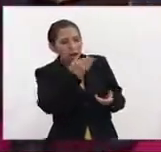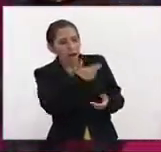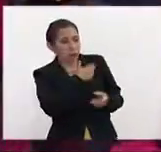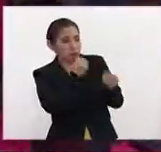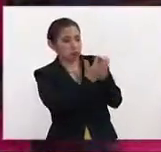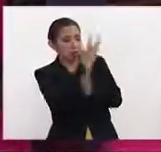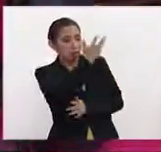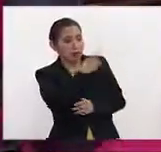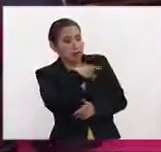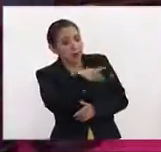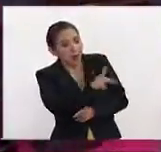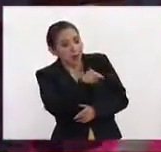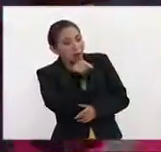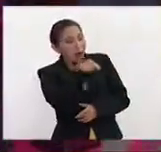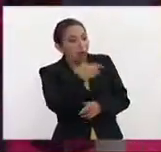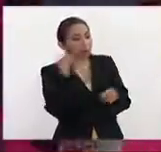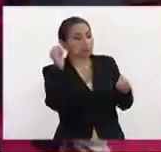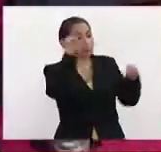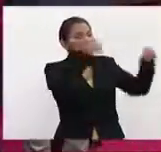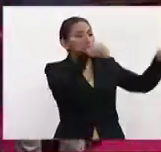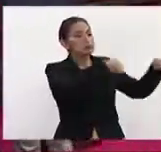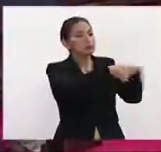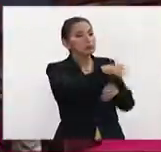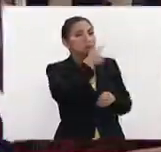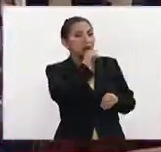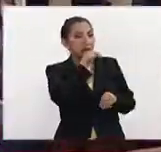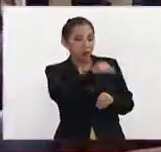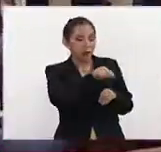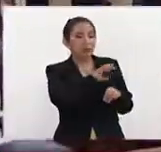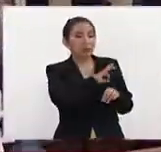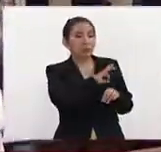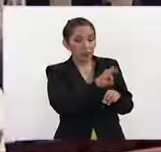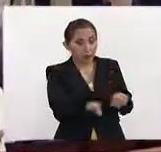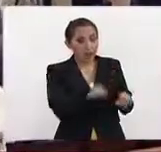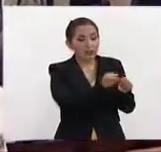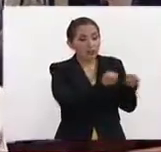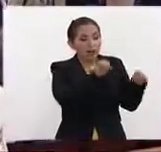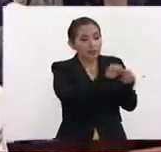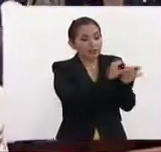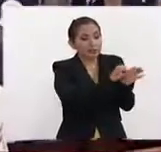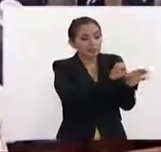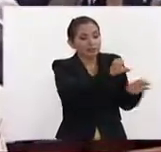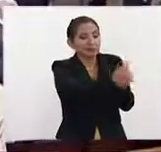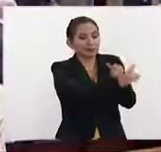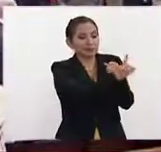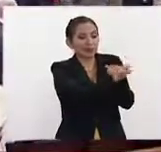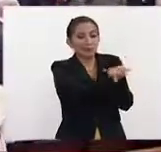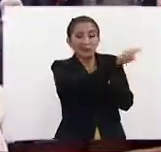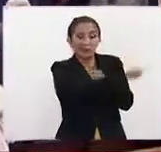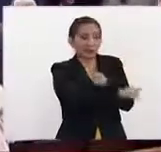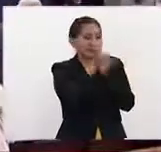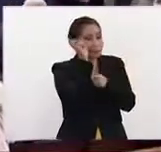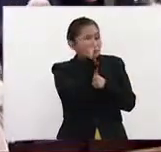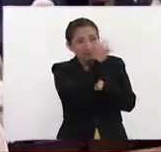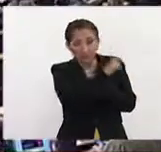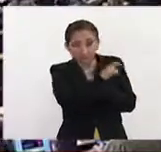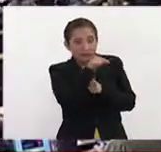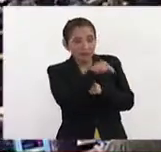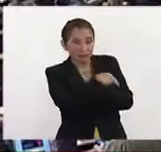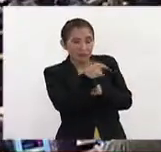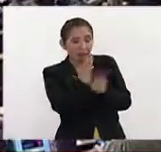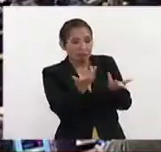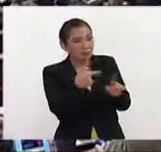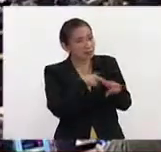menos heridos graves aquel día. Pero la fractura que se ha producido, la fractura social, tiene unas heridas que van a